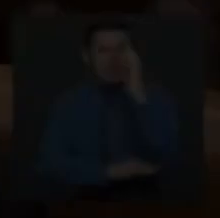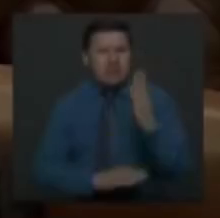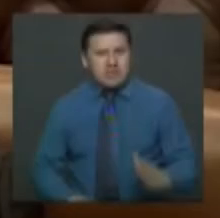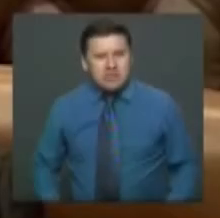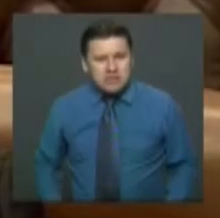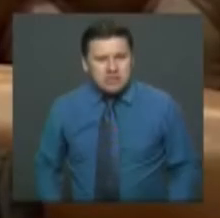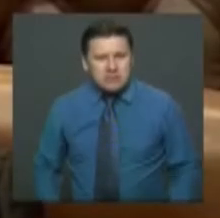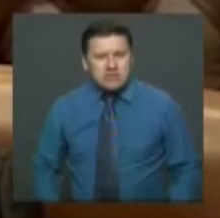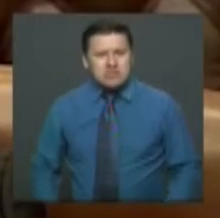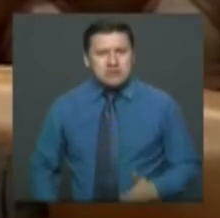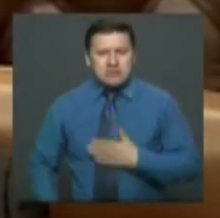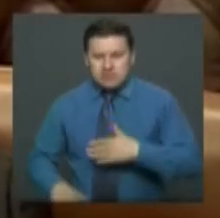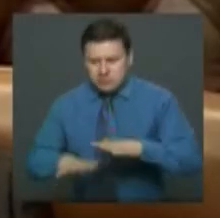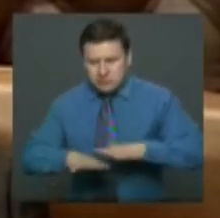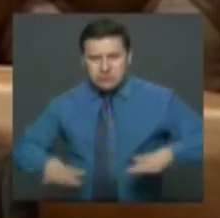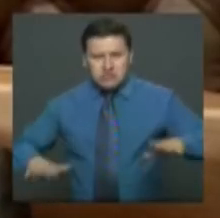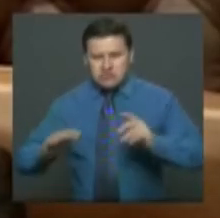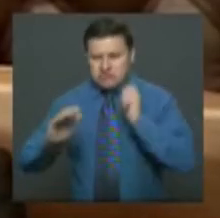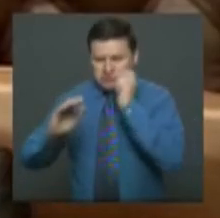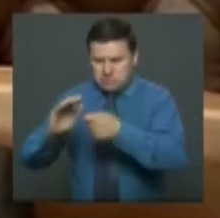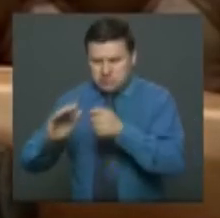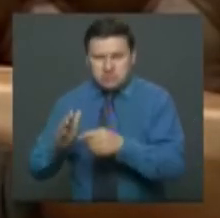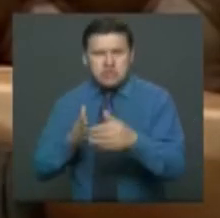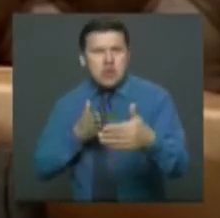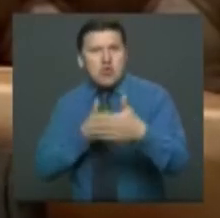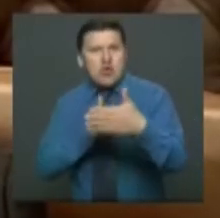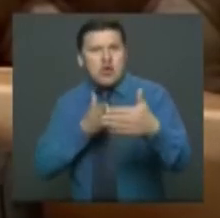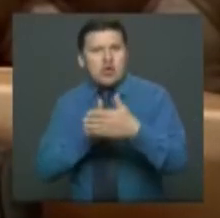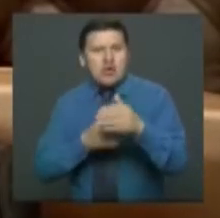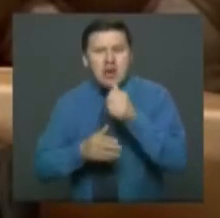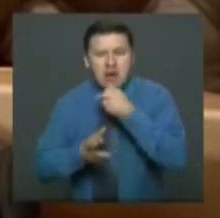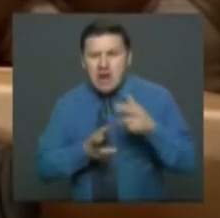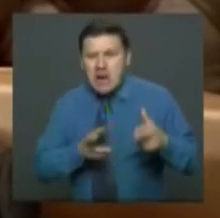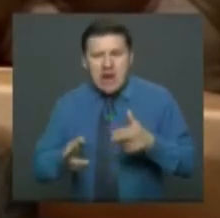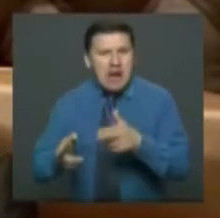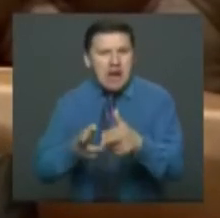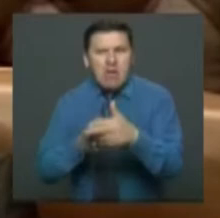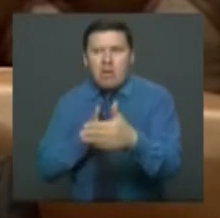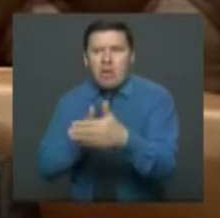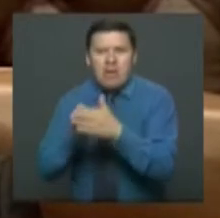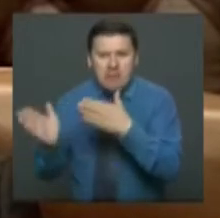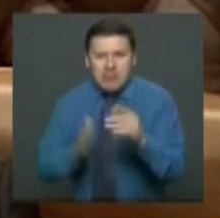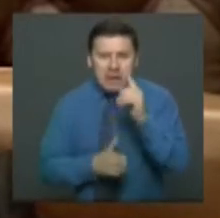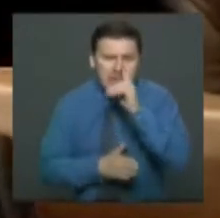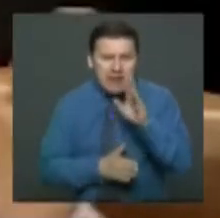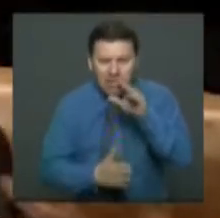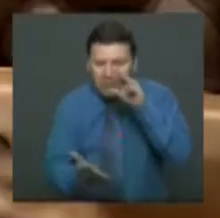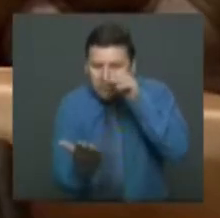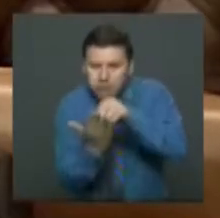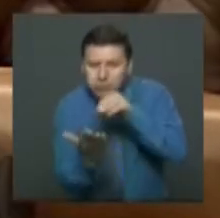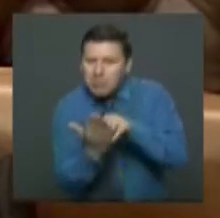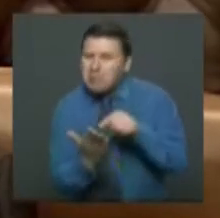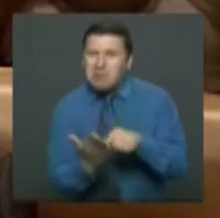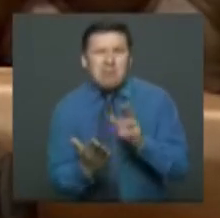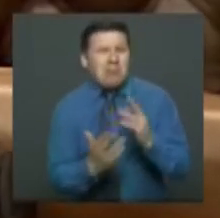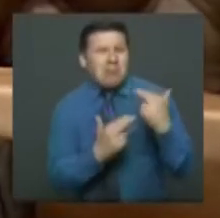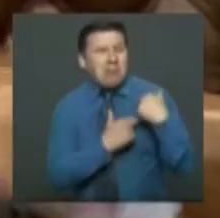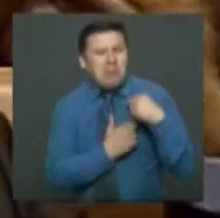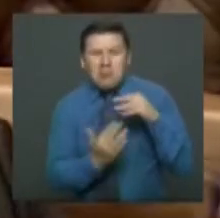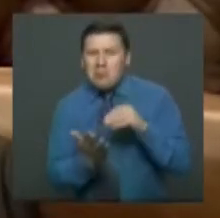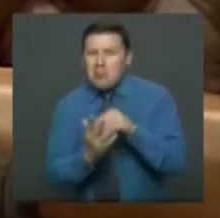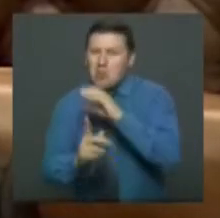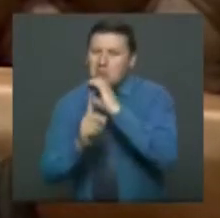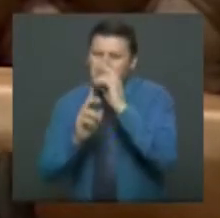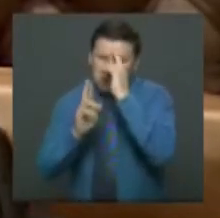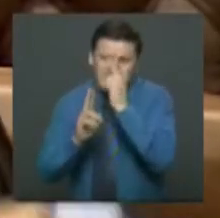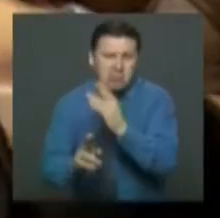...le entrega a nuestros territorios a la minería, que atenta contra los recursos hídricos. Un plan nacional de desarrollo que no le da el papel que corresponde a la cultura, un